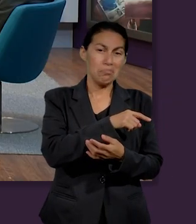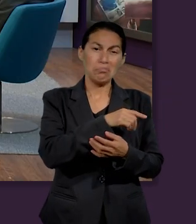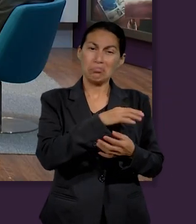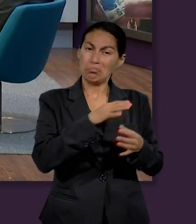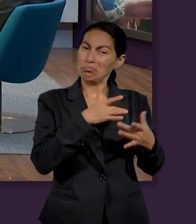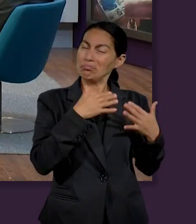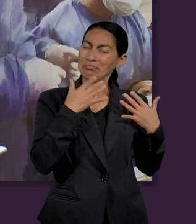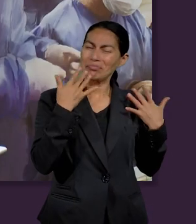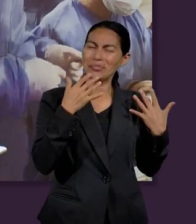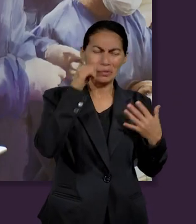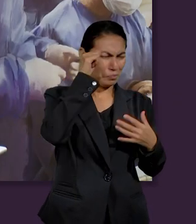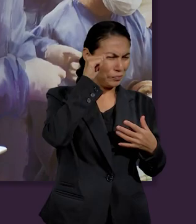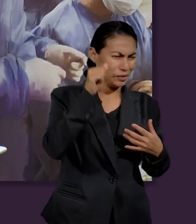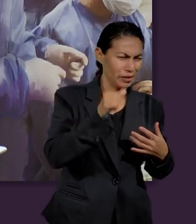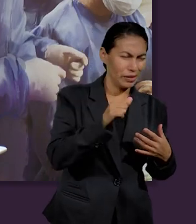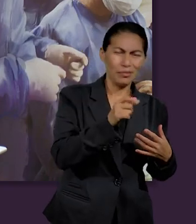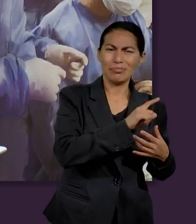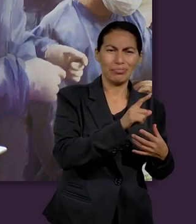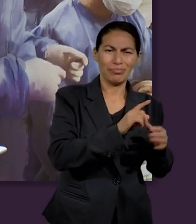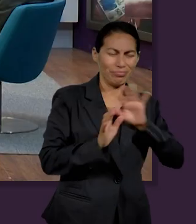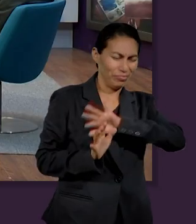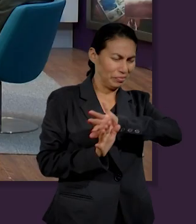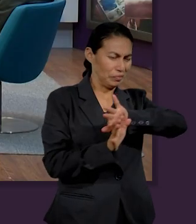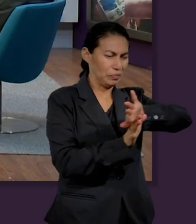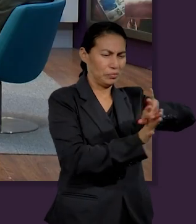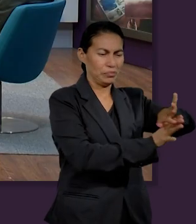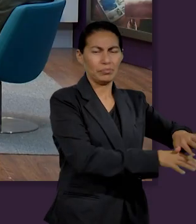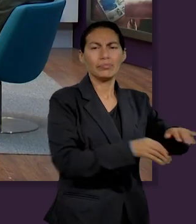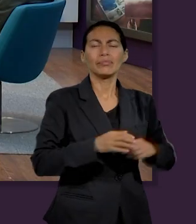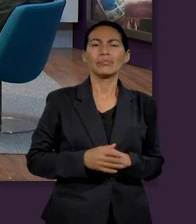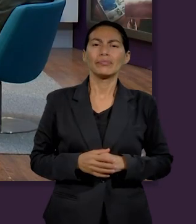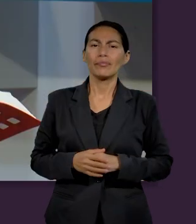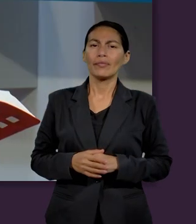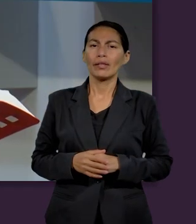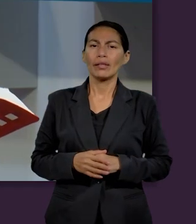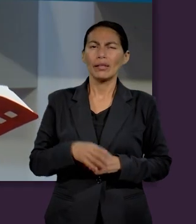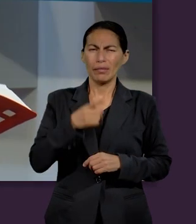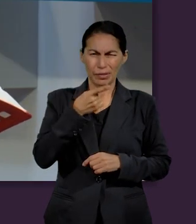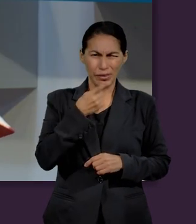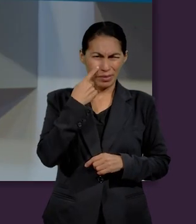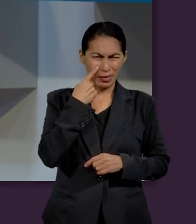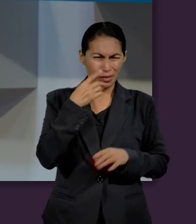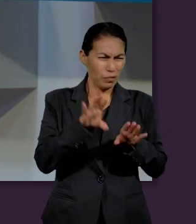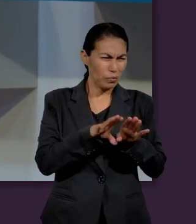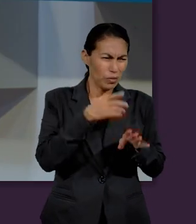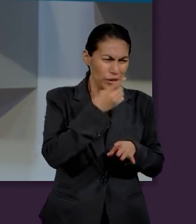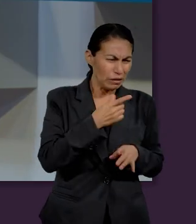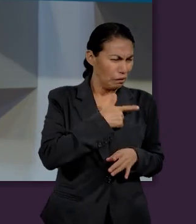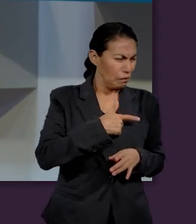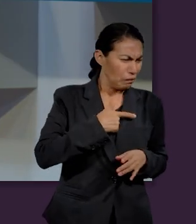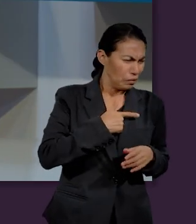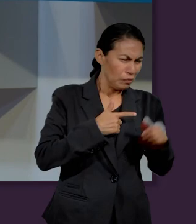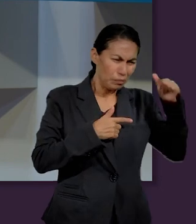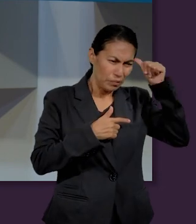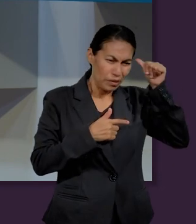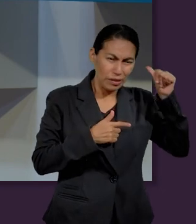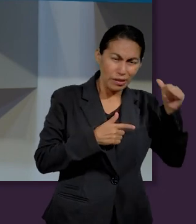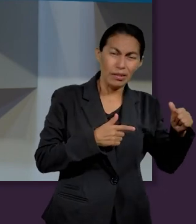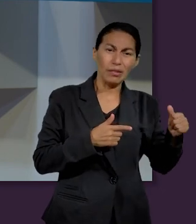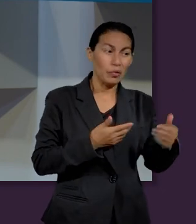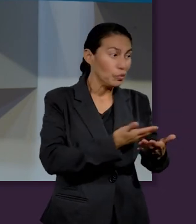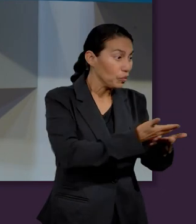del pecado y la última frase me llama mucho la atención porque dice deleites temporales